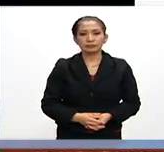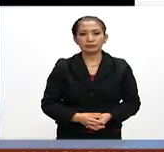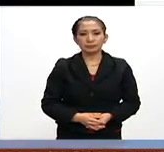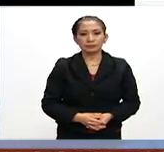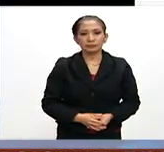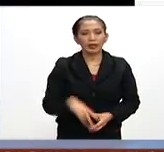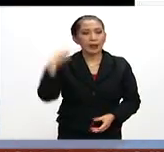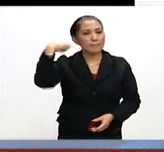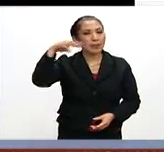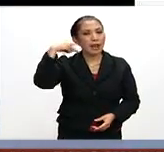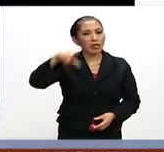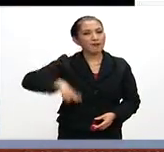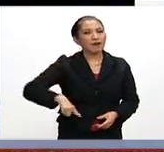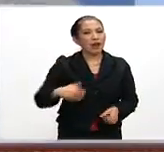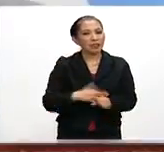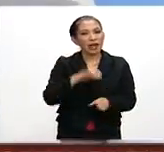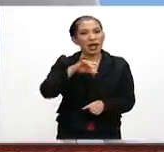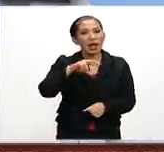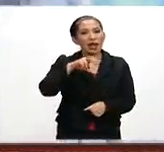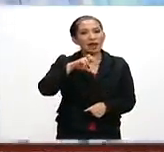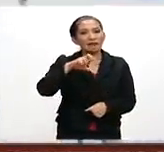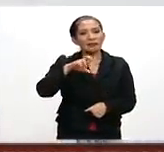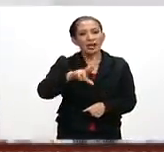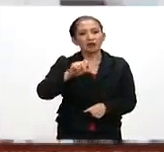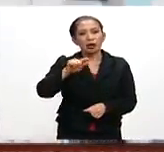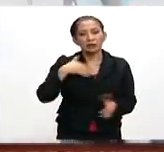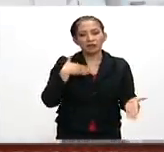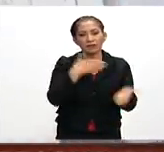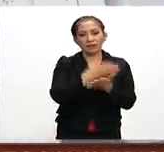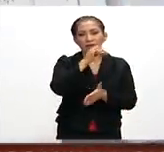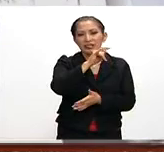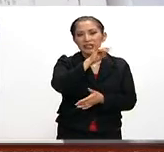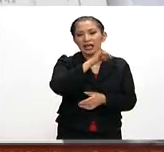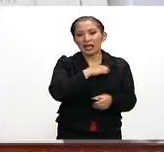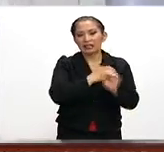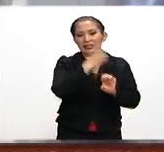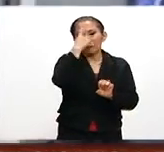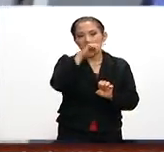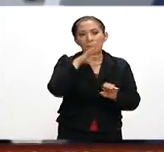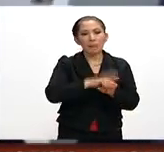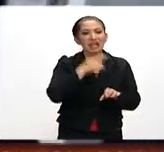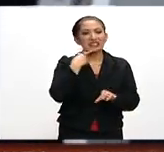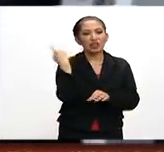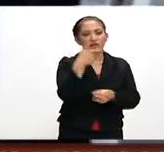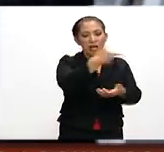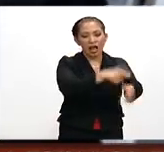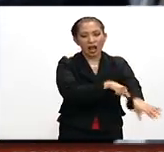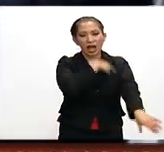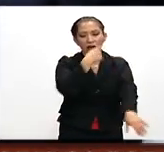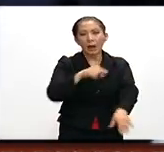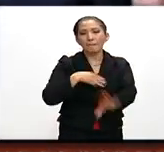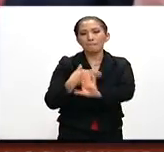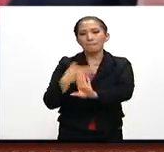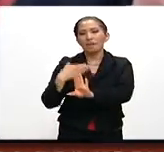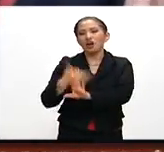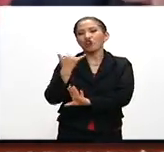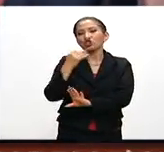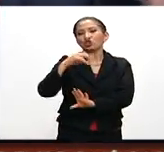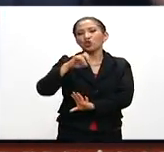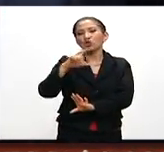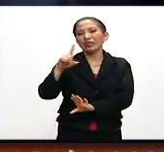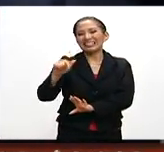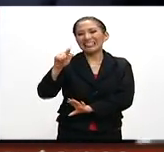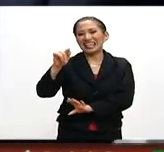En Veracruz, el gobernador Javier Duarte se presentó en la Fiscalía Estatal para ampliar su denuncia contra Miguel Ángel Yunes Linares,